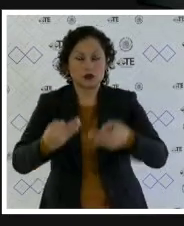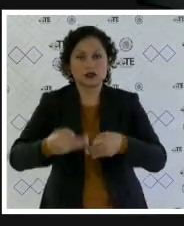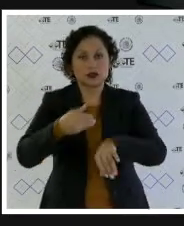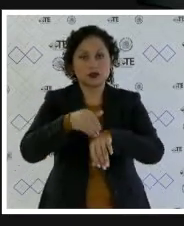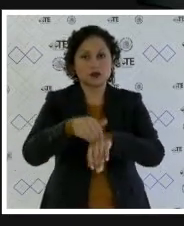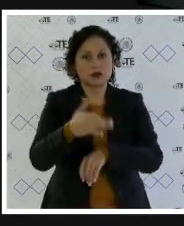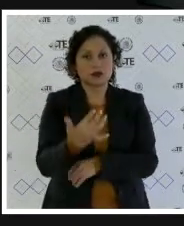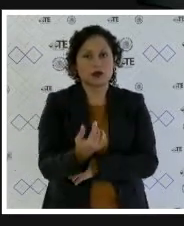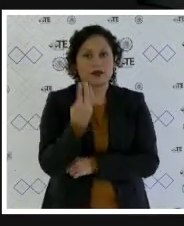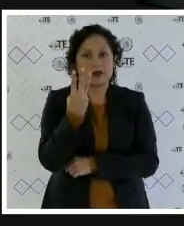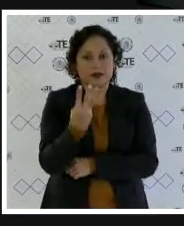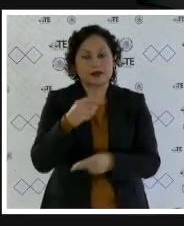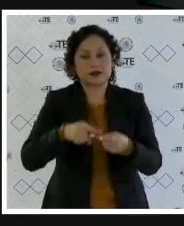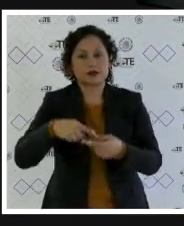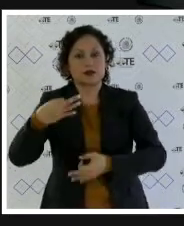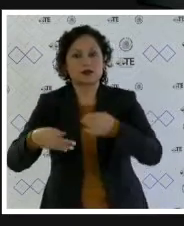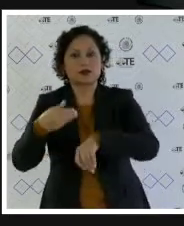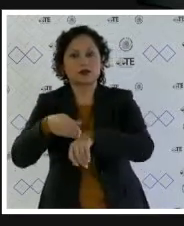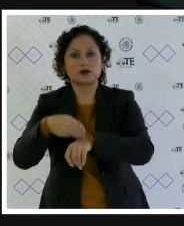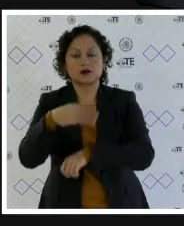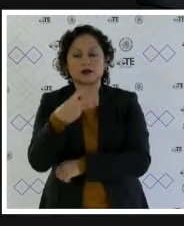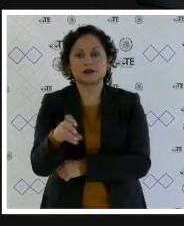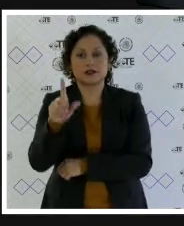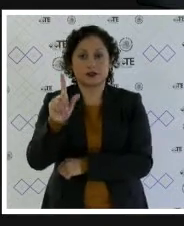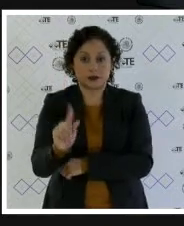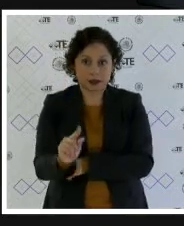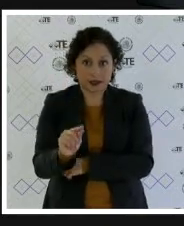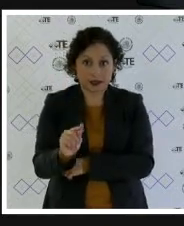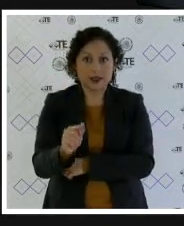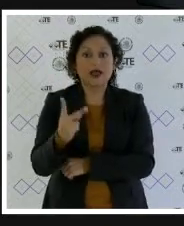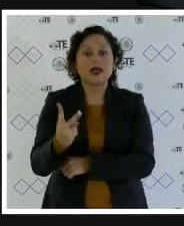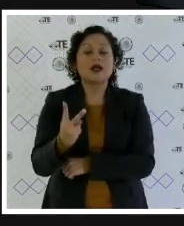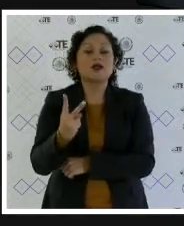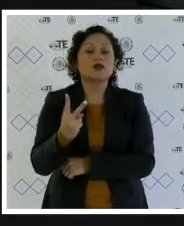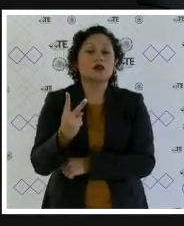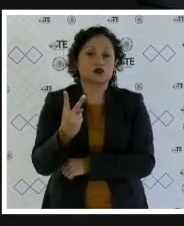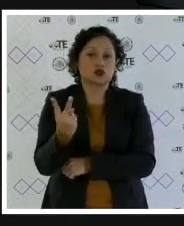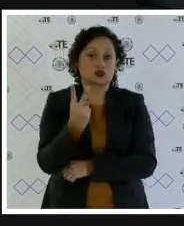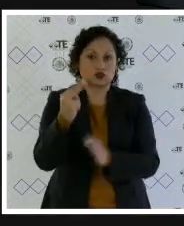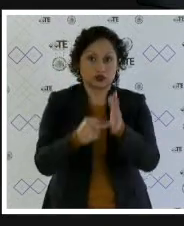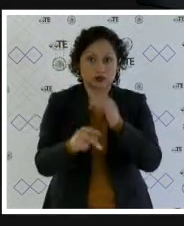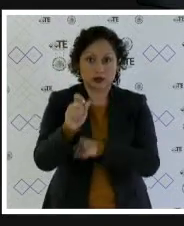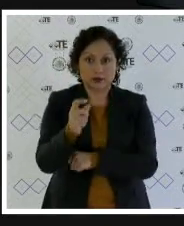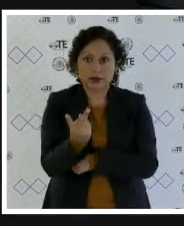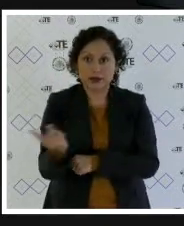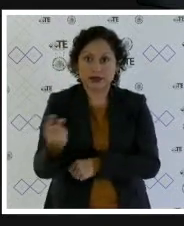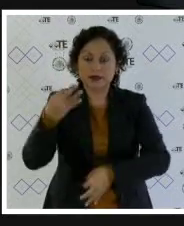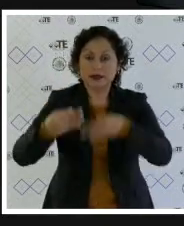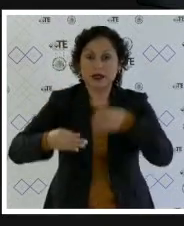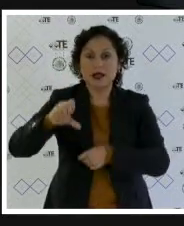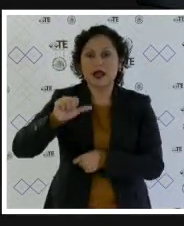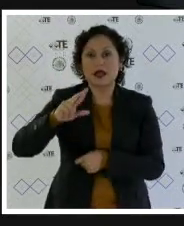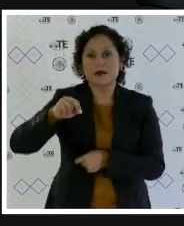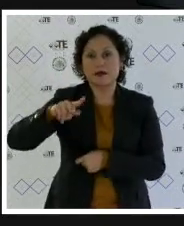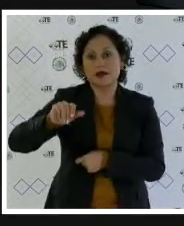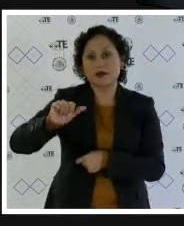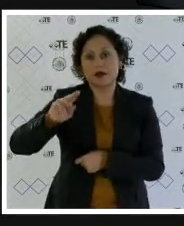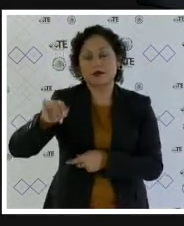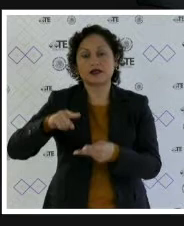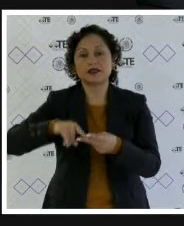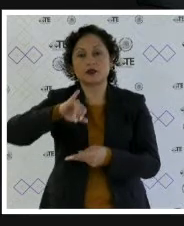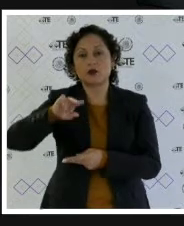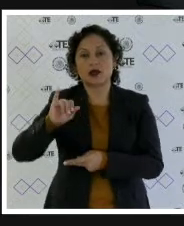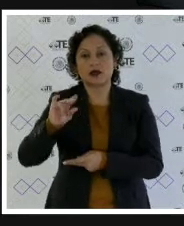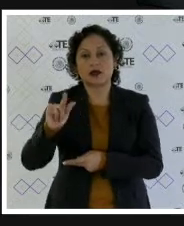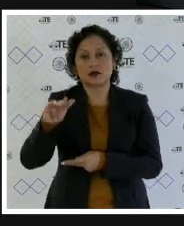y al juicio electoral 370, ambos de este año, que proponen los magistrados Armando Ambriz Hernández y Juan Carlos Sánchez León,